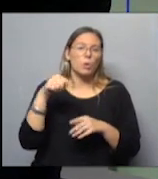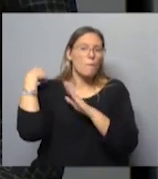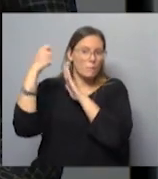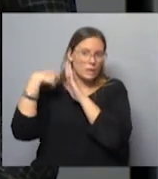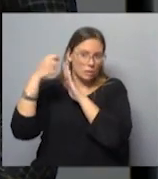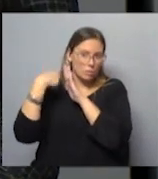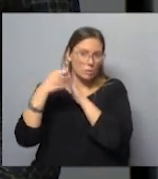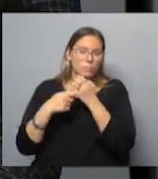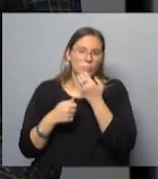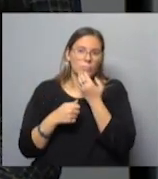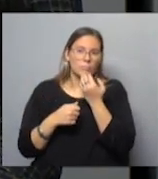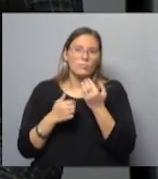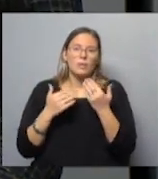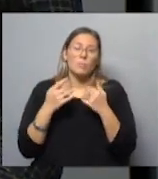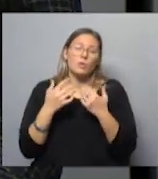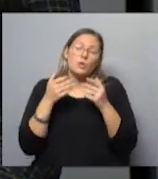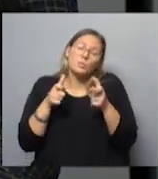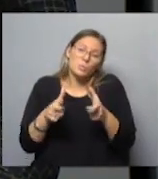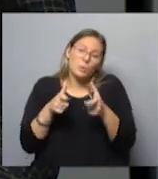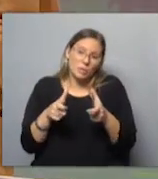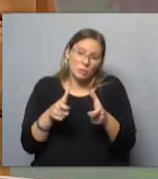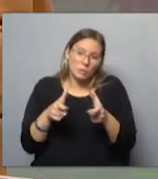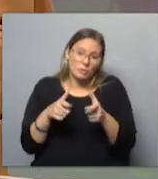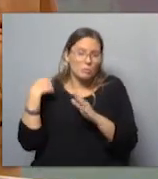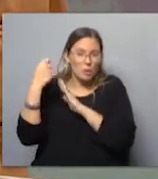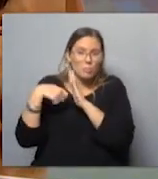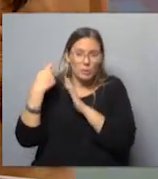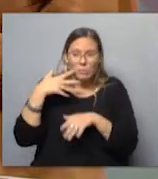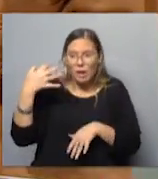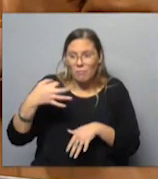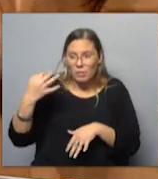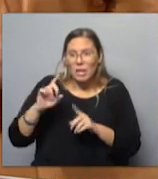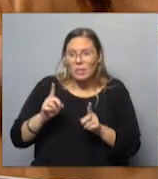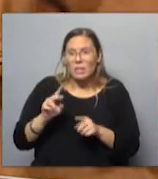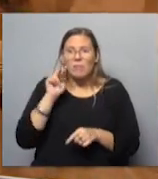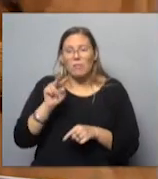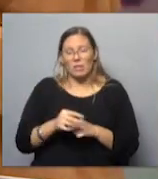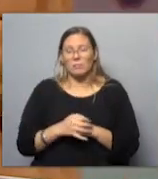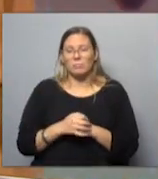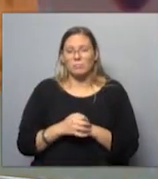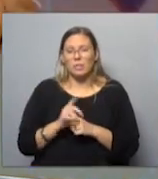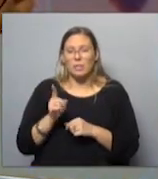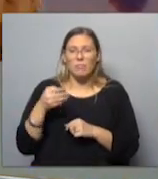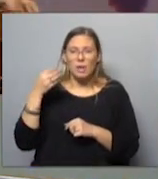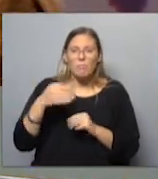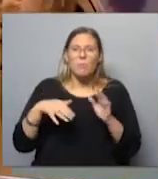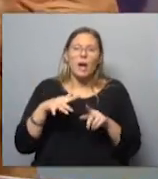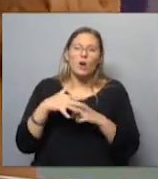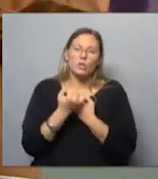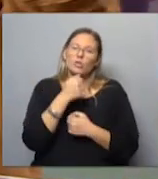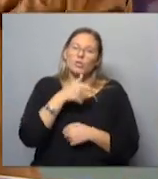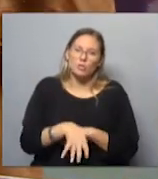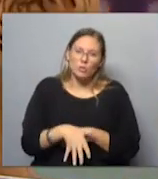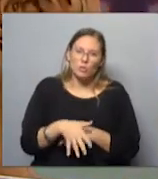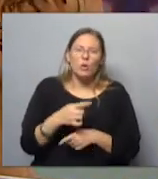Perfecto. Perfecto. Bueno, que les vaya divino, y bueno, es una película que realmente hay que ir a ver. Totalmente. allá del contexto histórico,